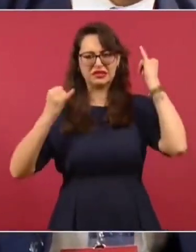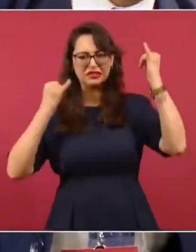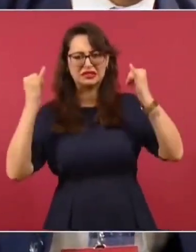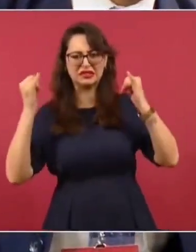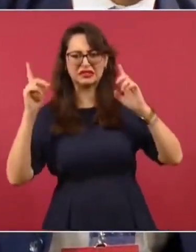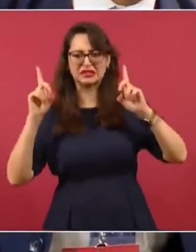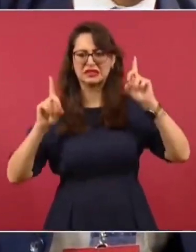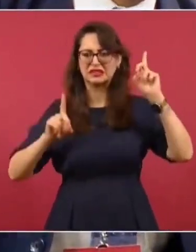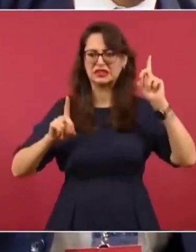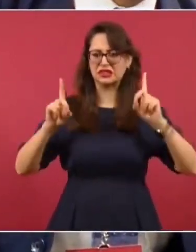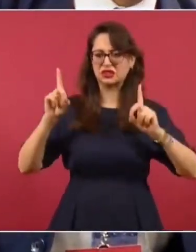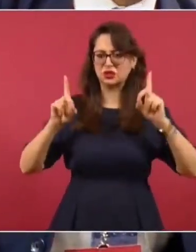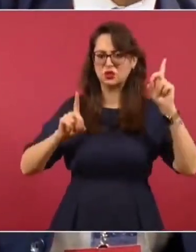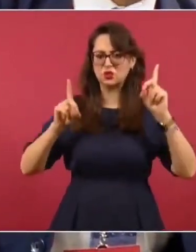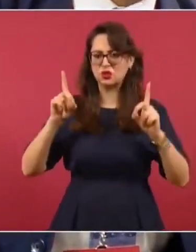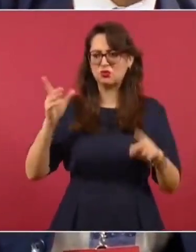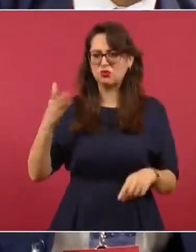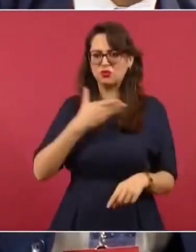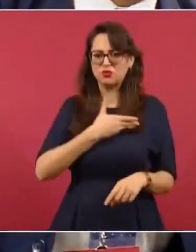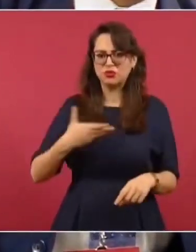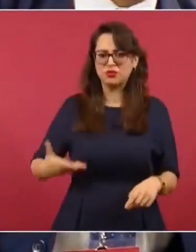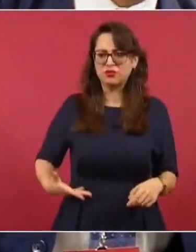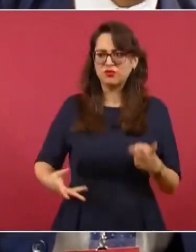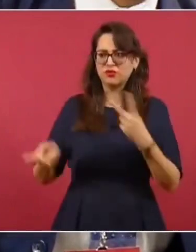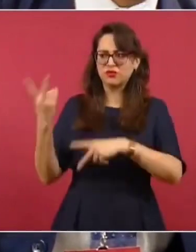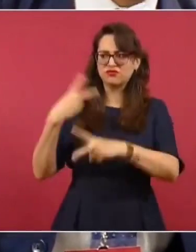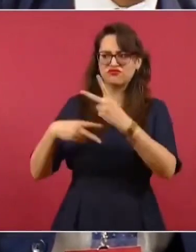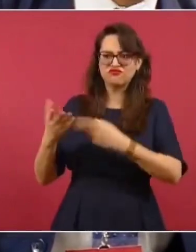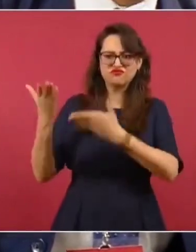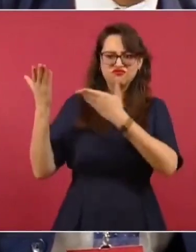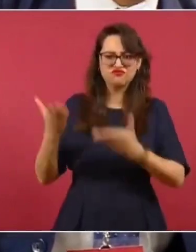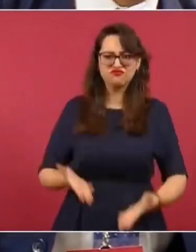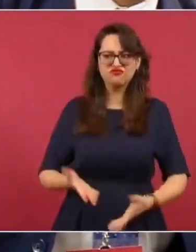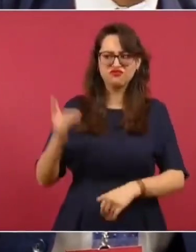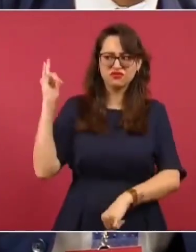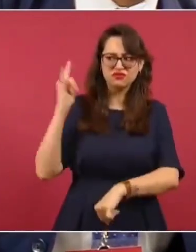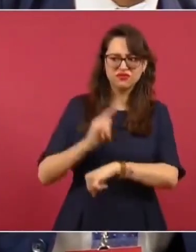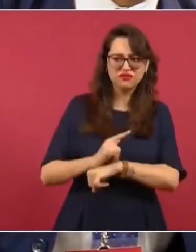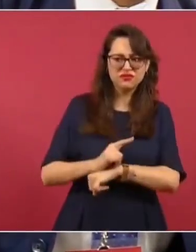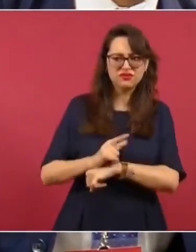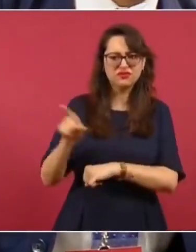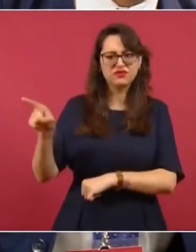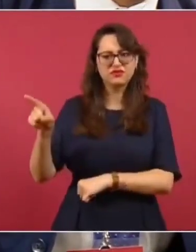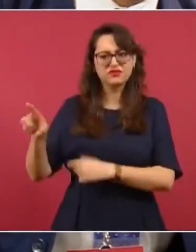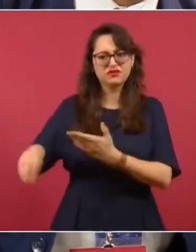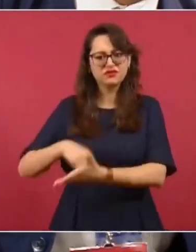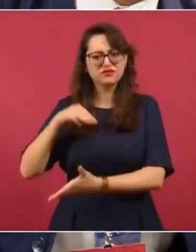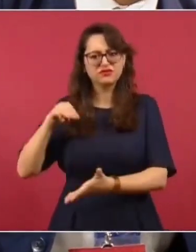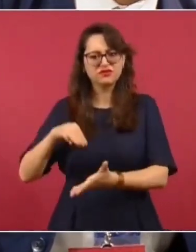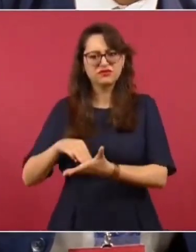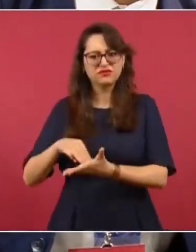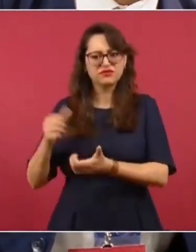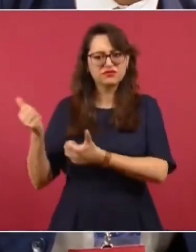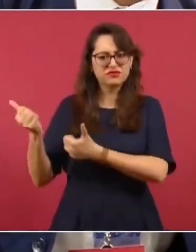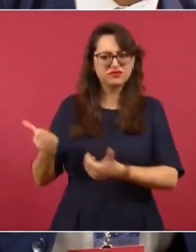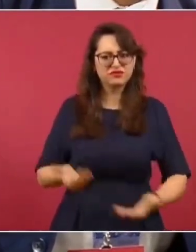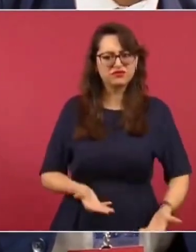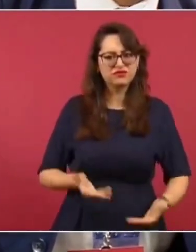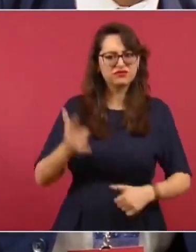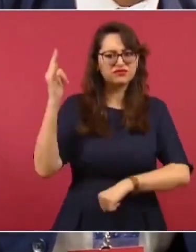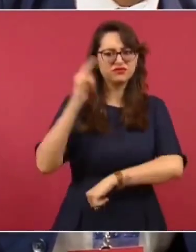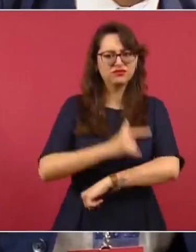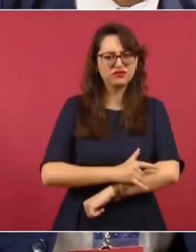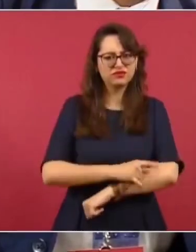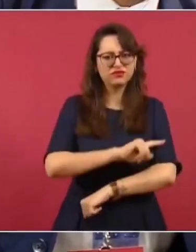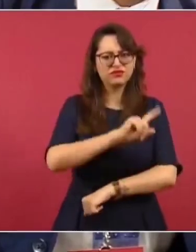dudas sobre a qué hora llegó el presidente, cómo voló el presidente de Mérida, aterrizó dónde y luego dónde llegó a